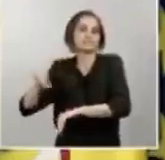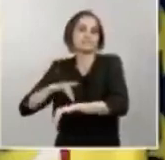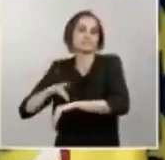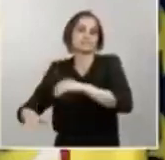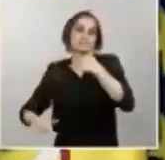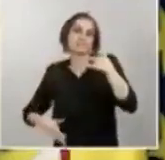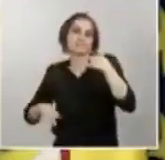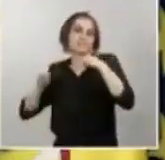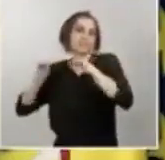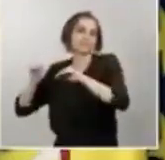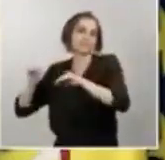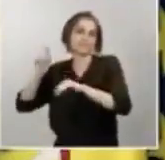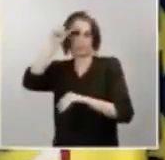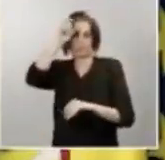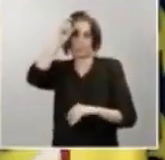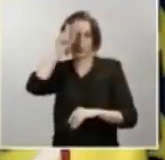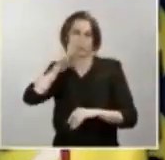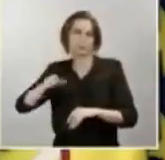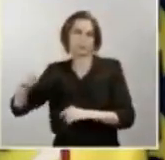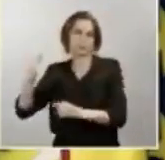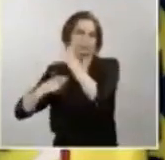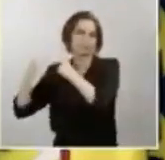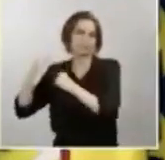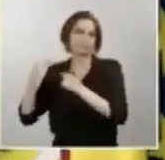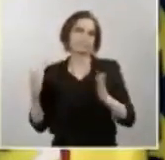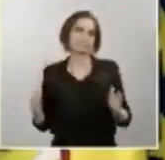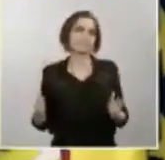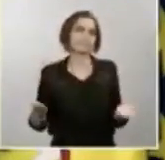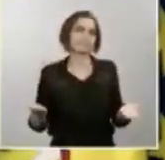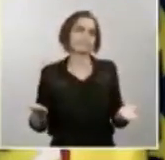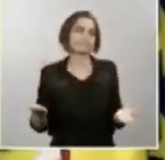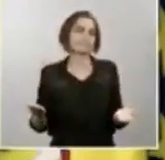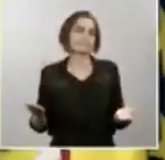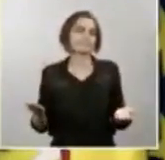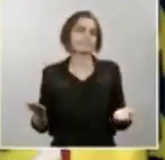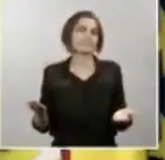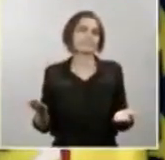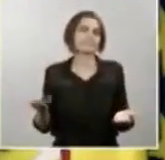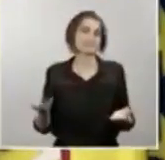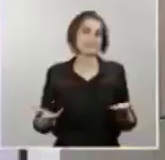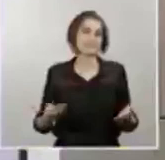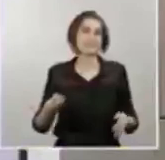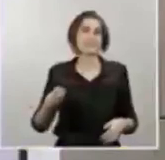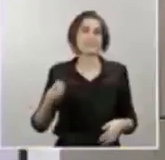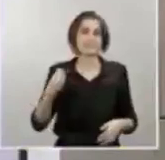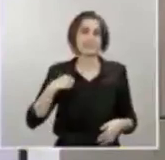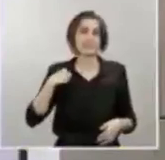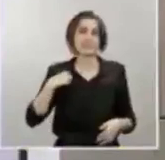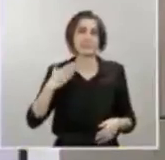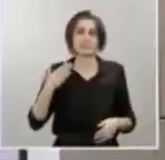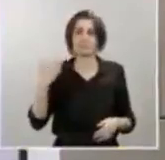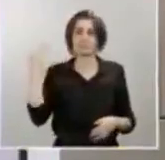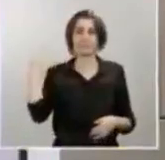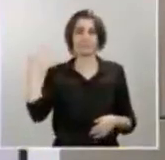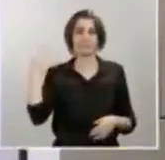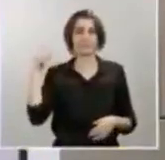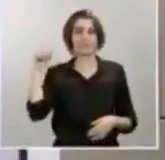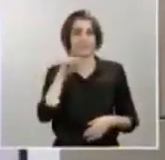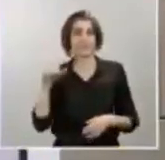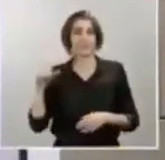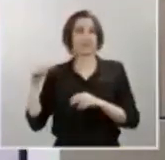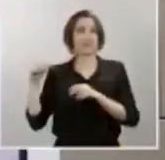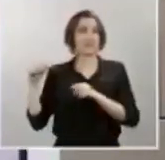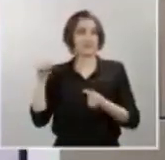Es el resultado de las discusiones que hemos tenido con las autoridades turcas.